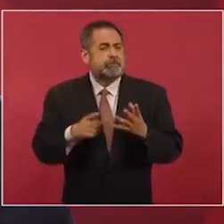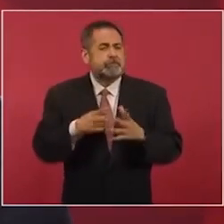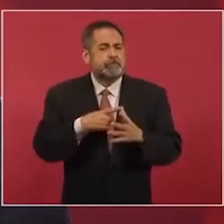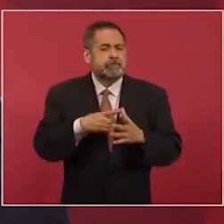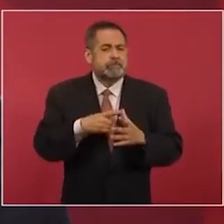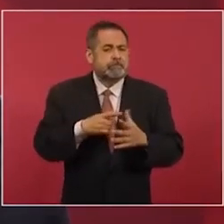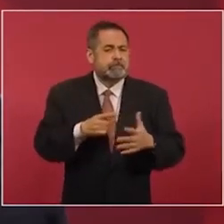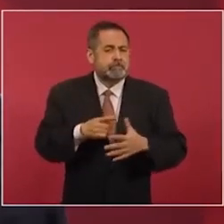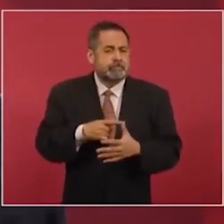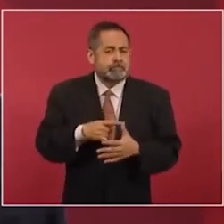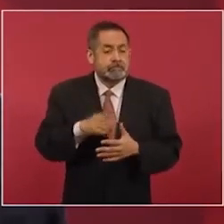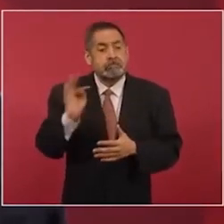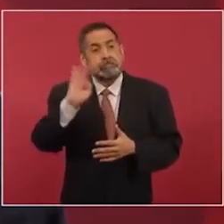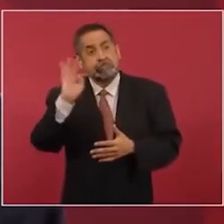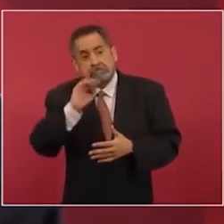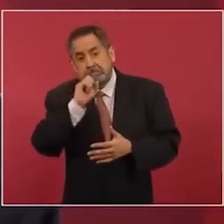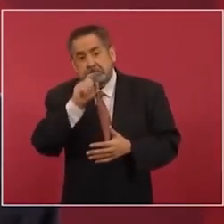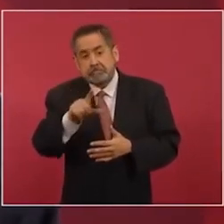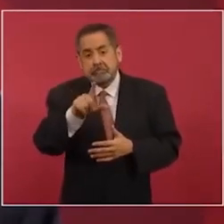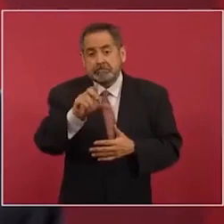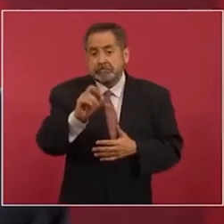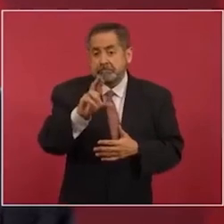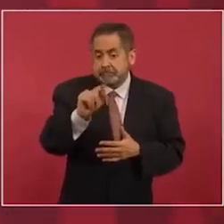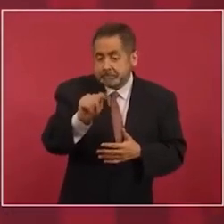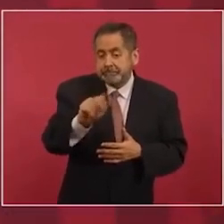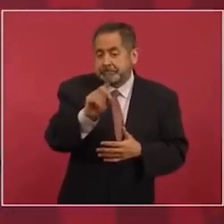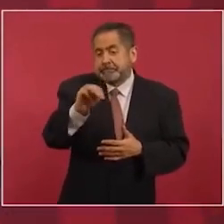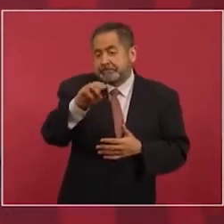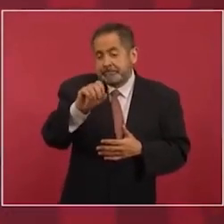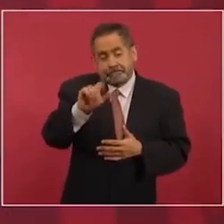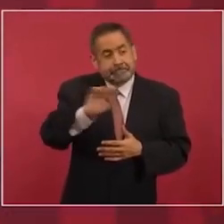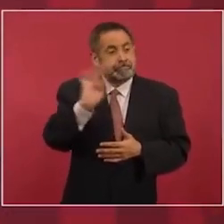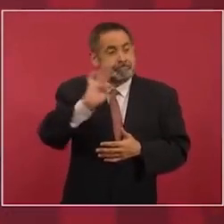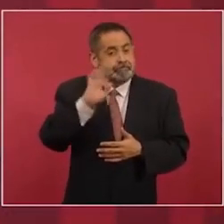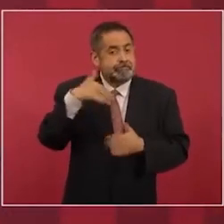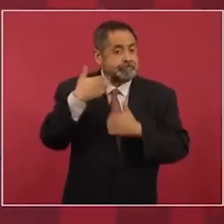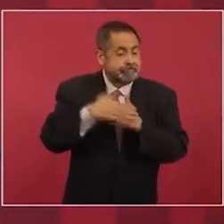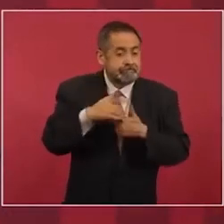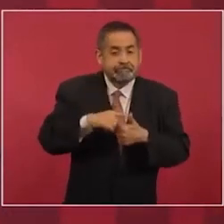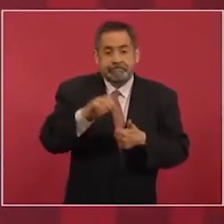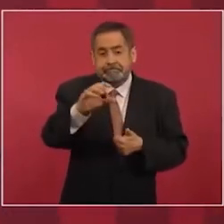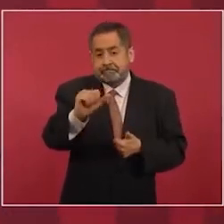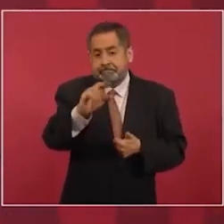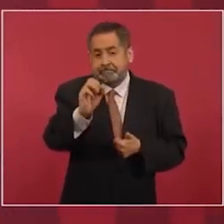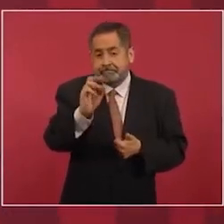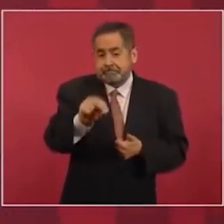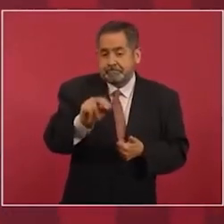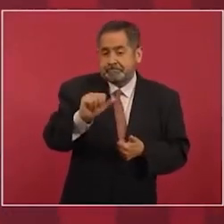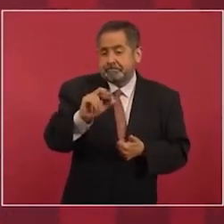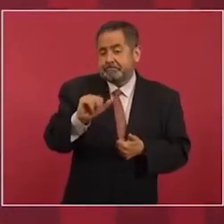a lo mejor Lore de Mola, Carmen Aristegui,